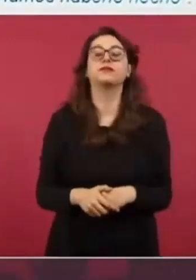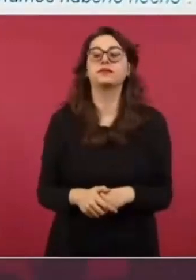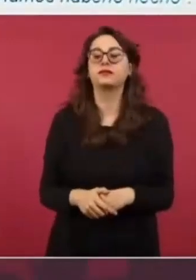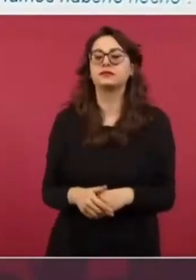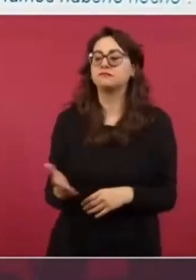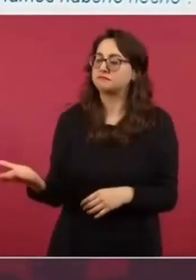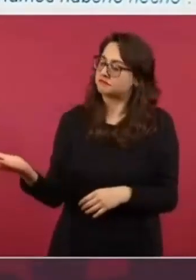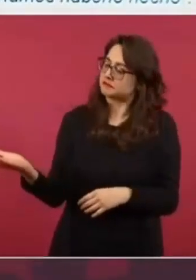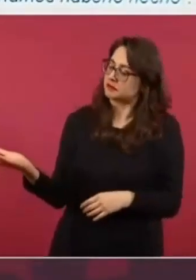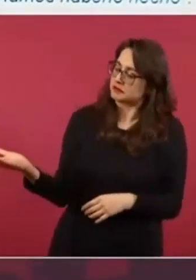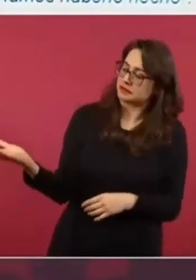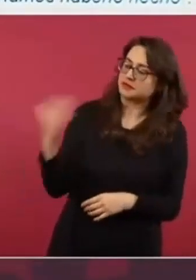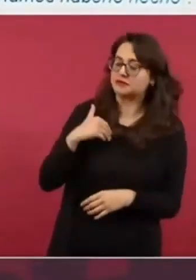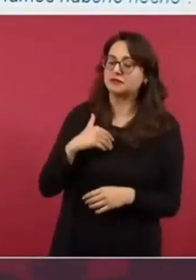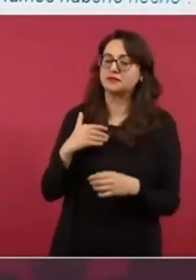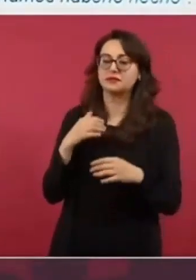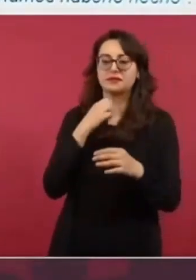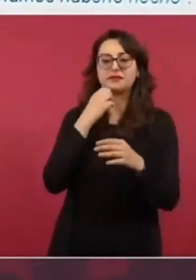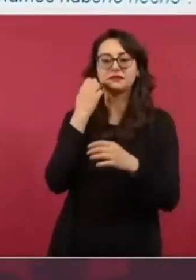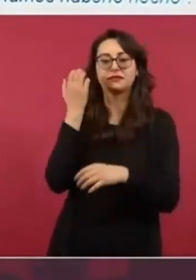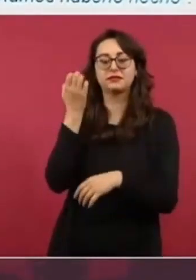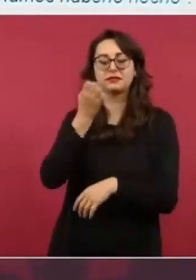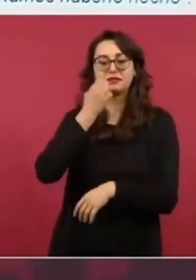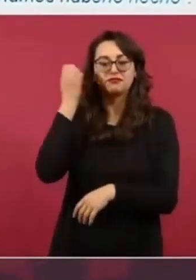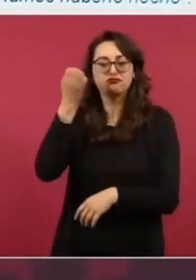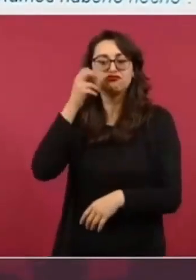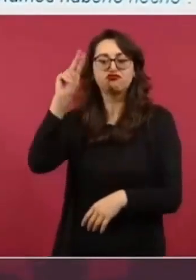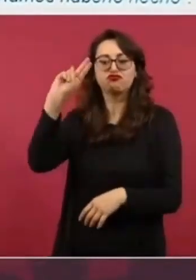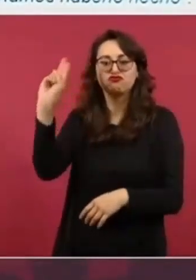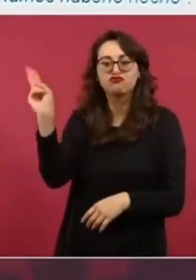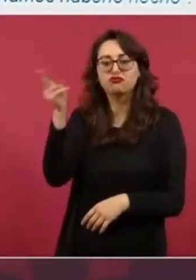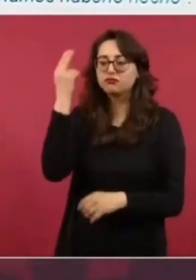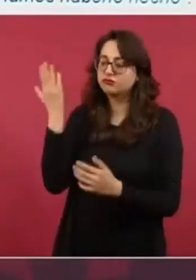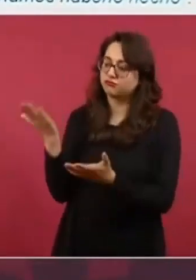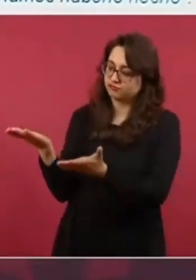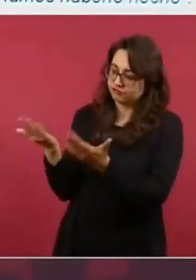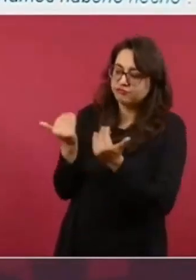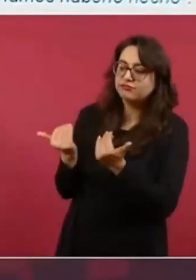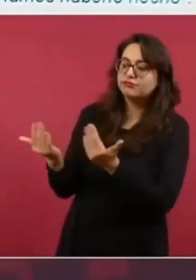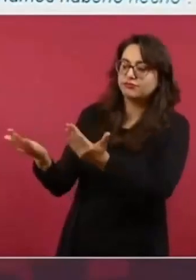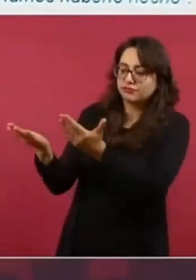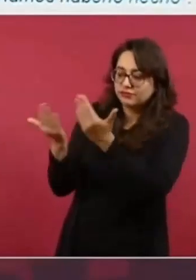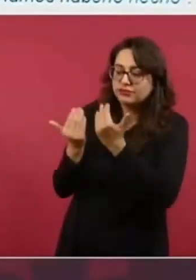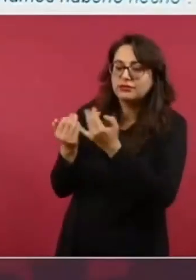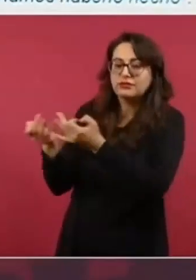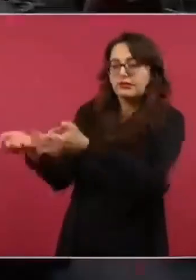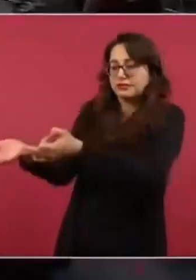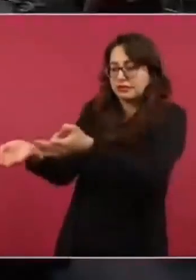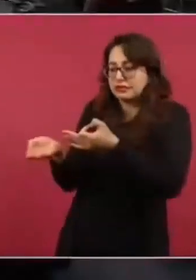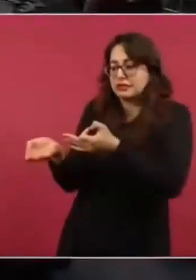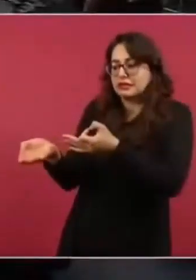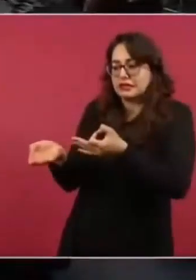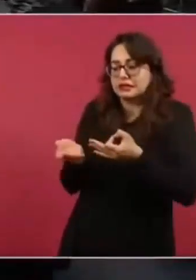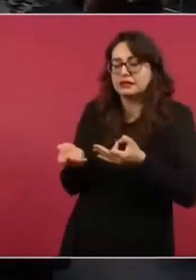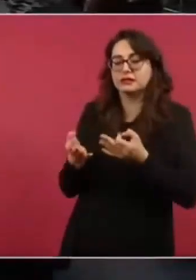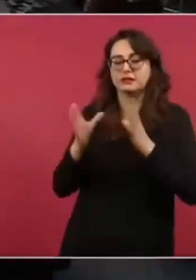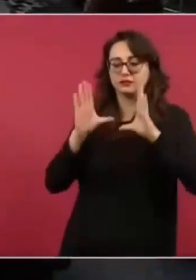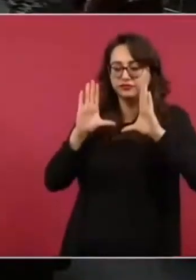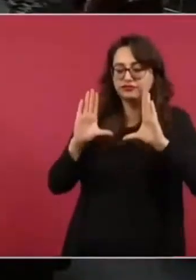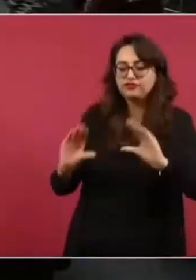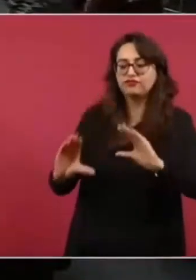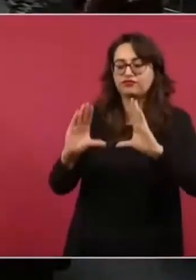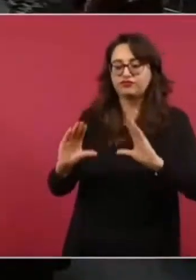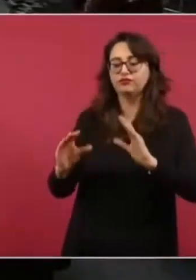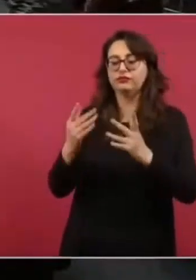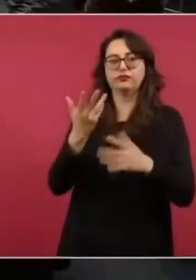puertas de nuestras universidades y hacer el esfuerzo de educarlos en el